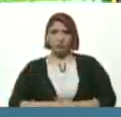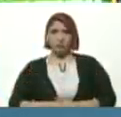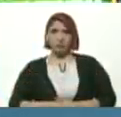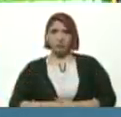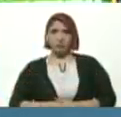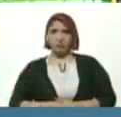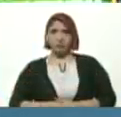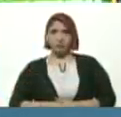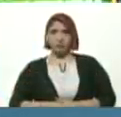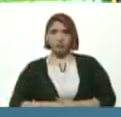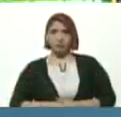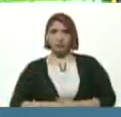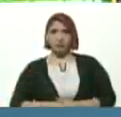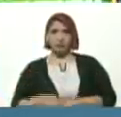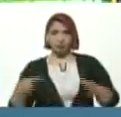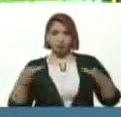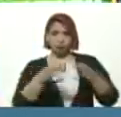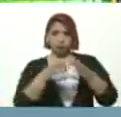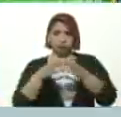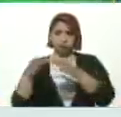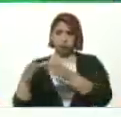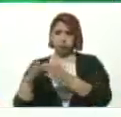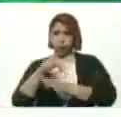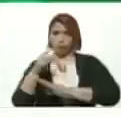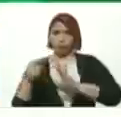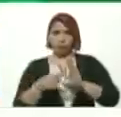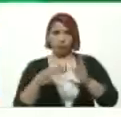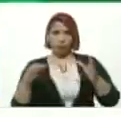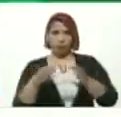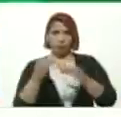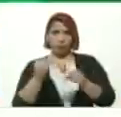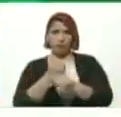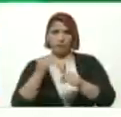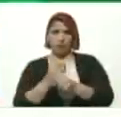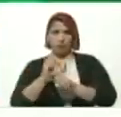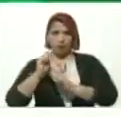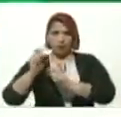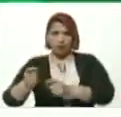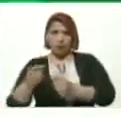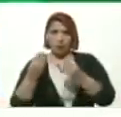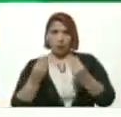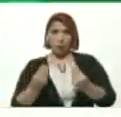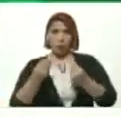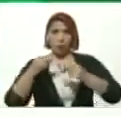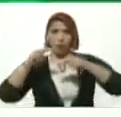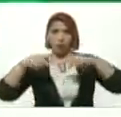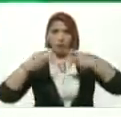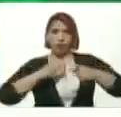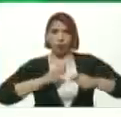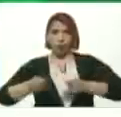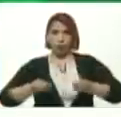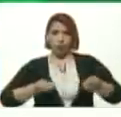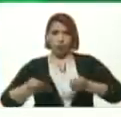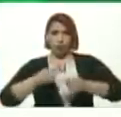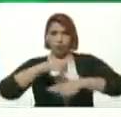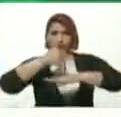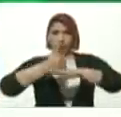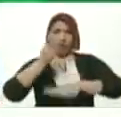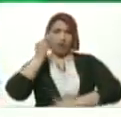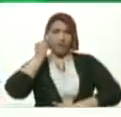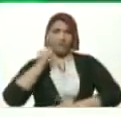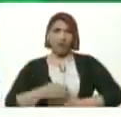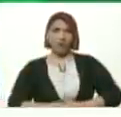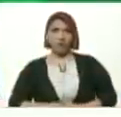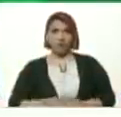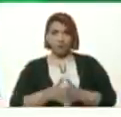Armando la orquesta Ajá Estoy designando Como nueva Coordinadora Jefa De